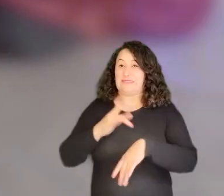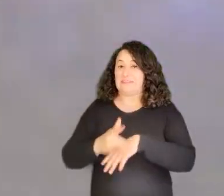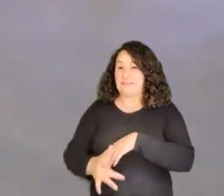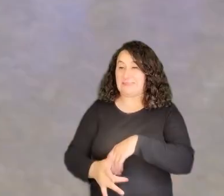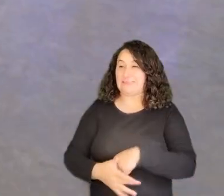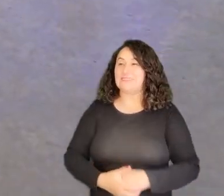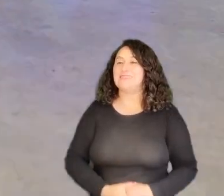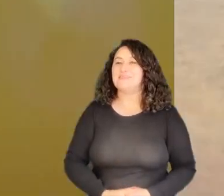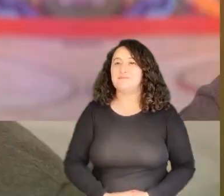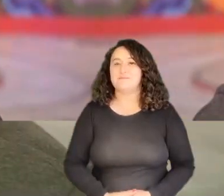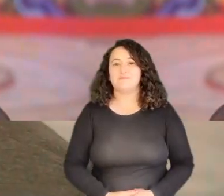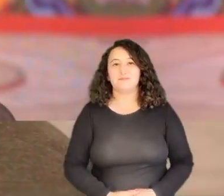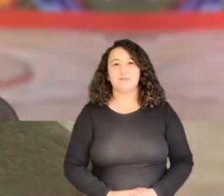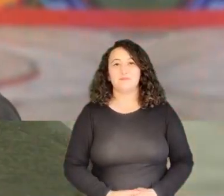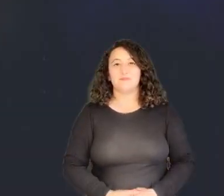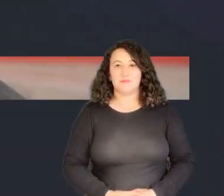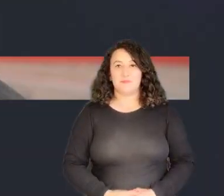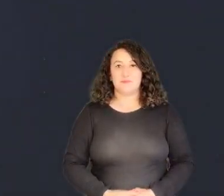noche.